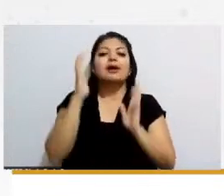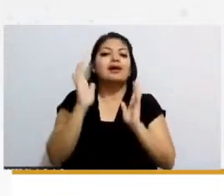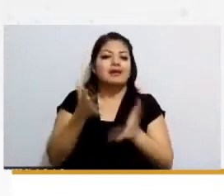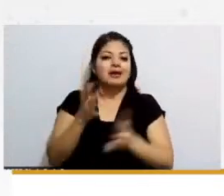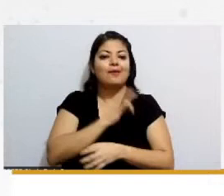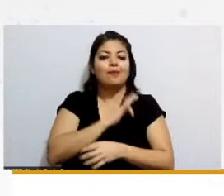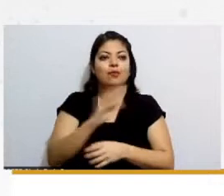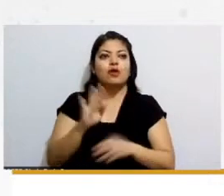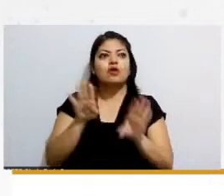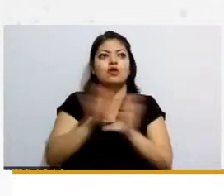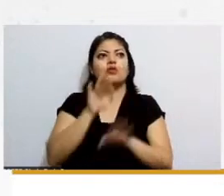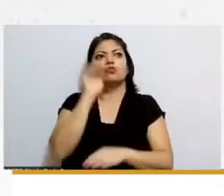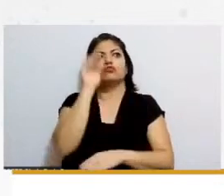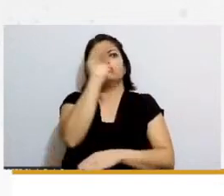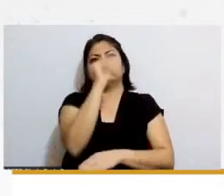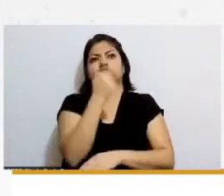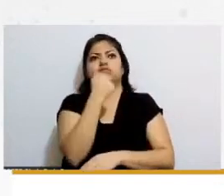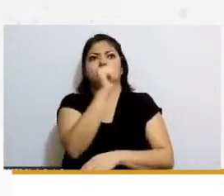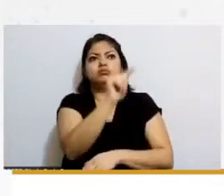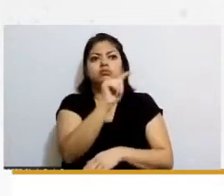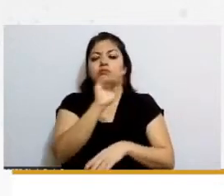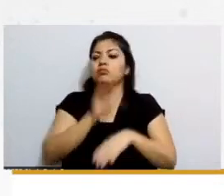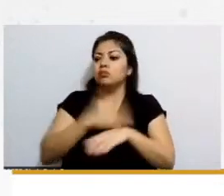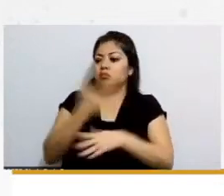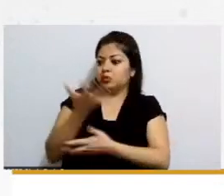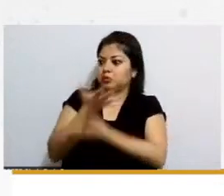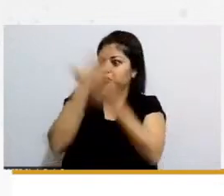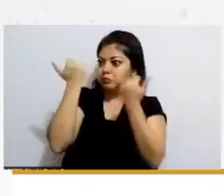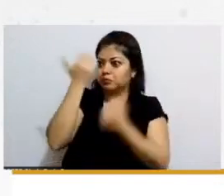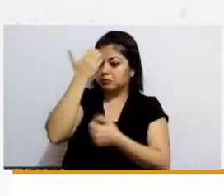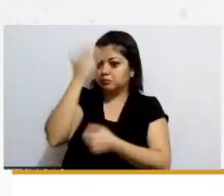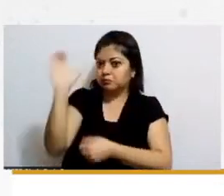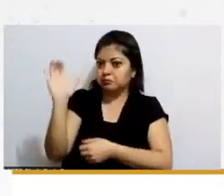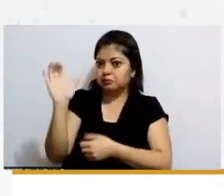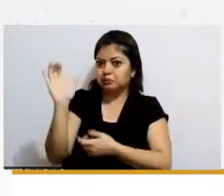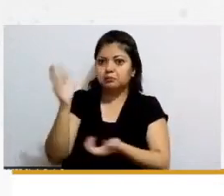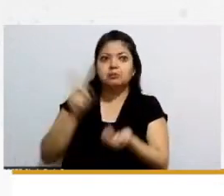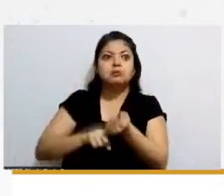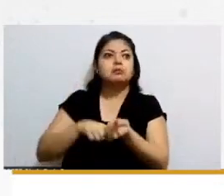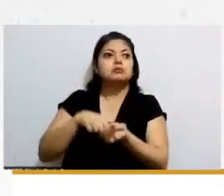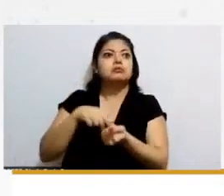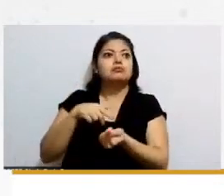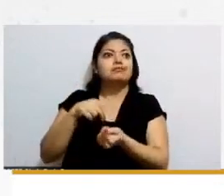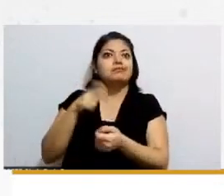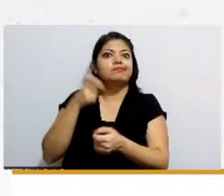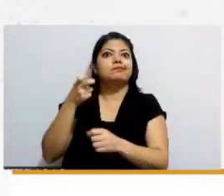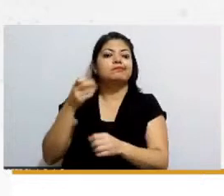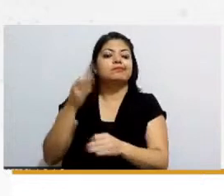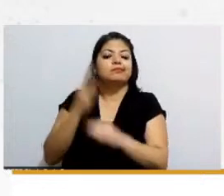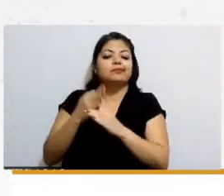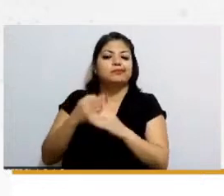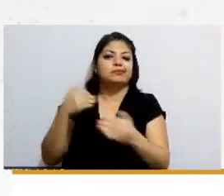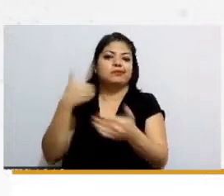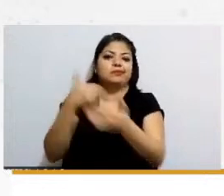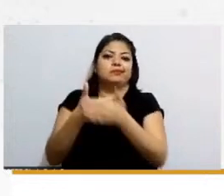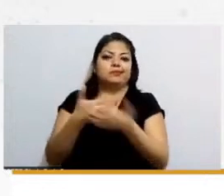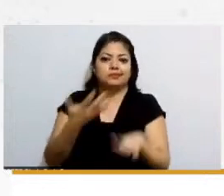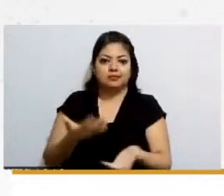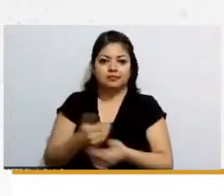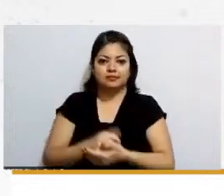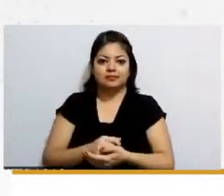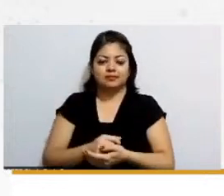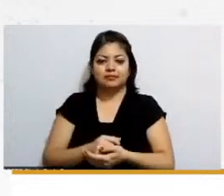reclamarlos porque el desconocimiento es lo que nos ha llevado hasta este punto muchas gracias Noami